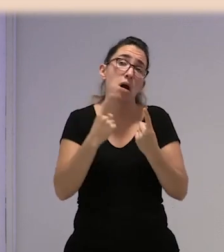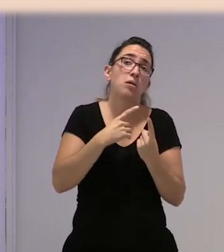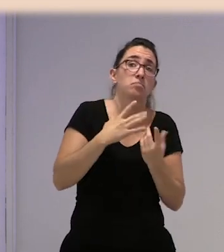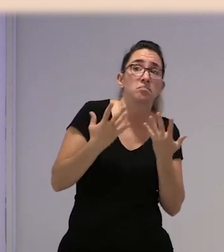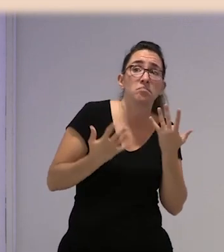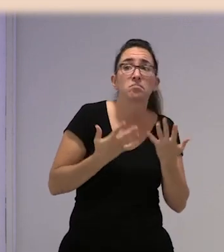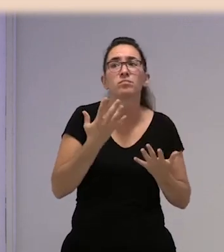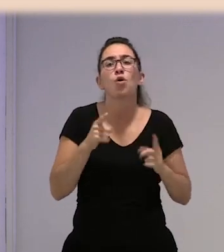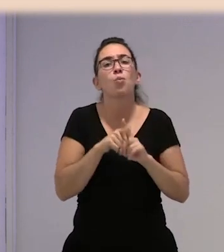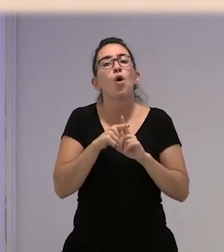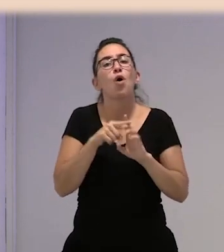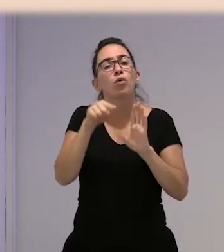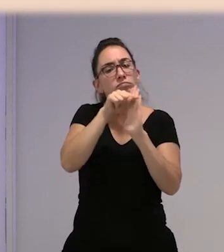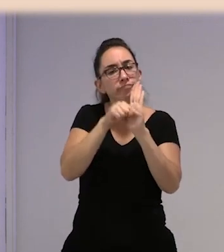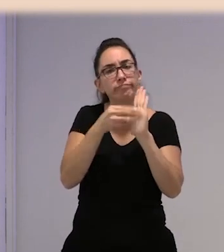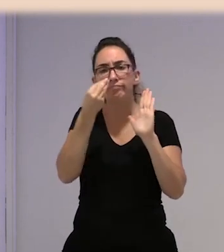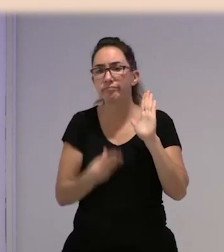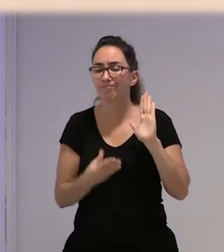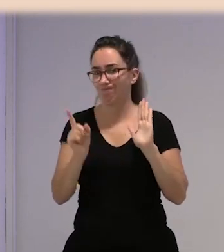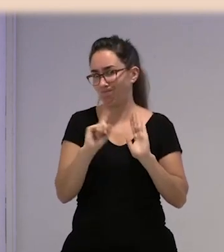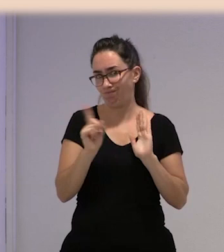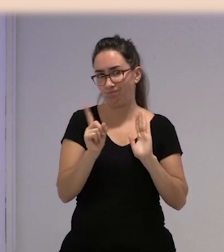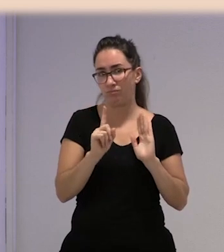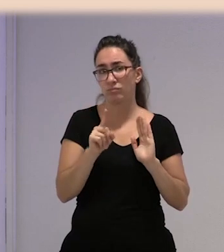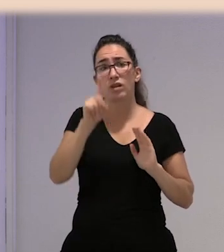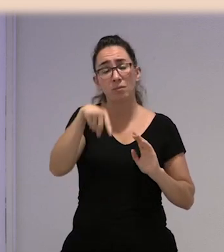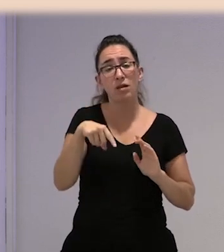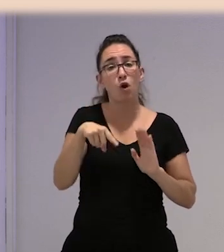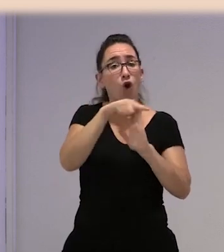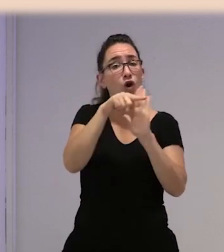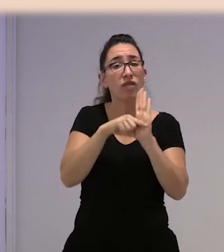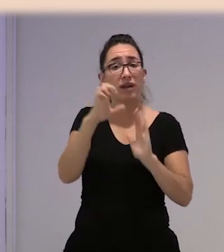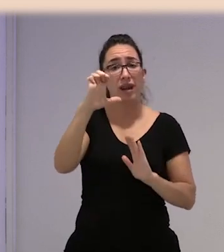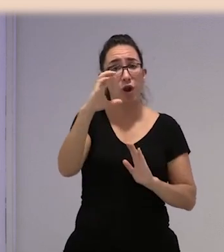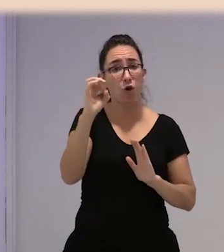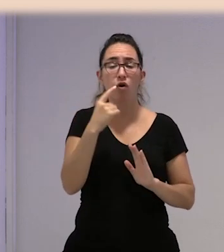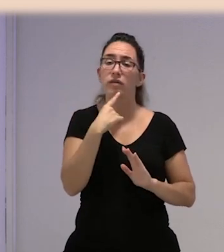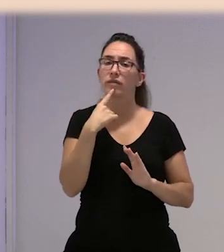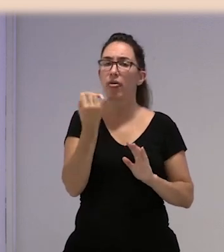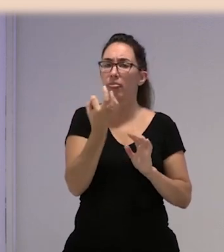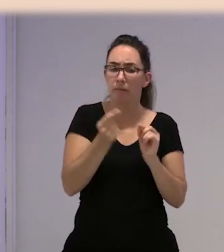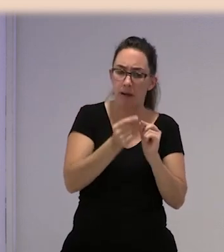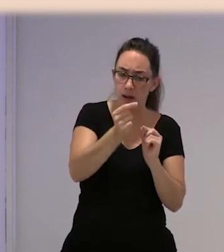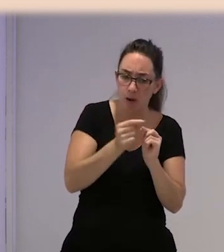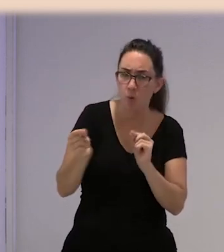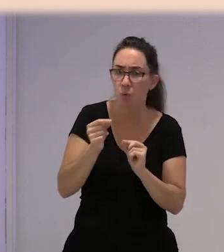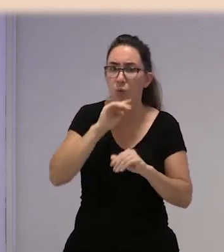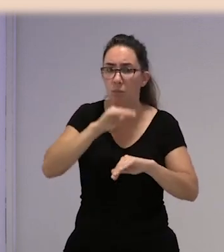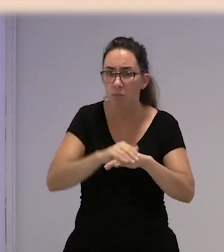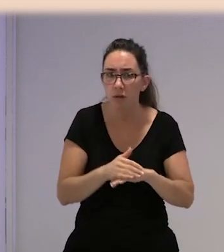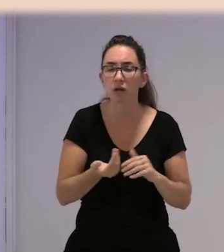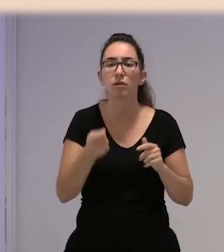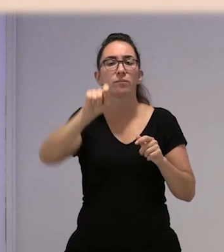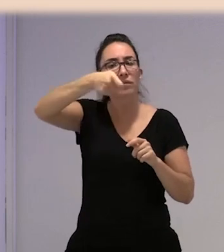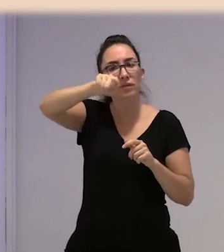Pero no reúnen los requisitos al final, porque también te dice la orden ECO, que tiene que tener unas medidas, por ejemplo también unas taquillas